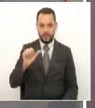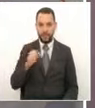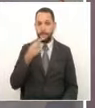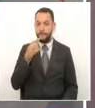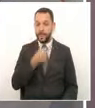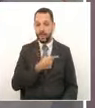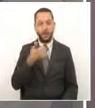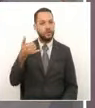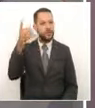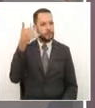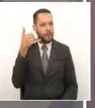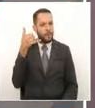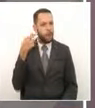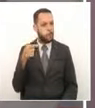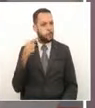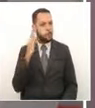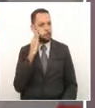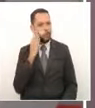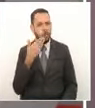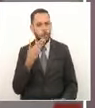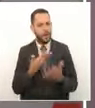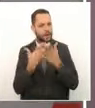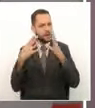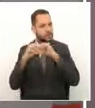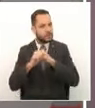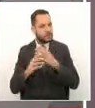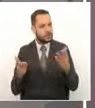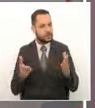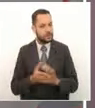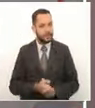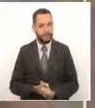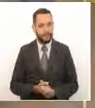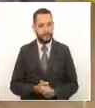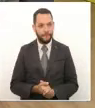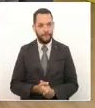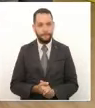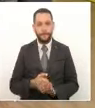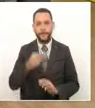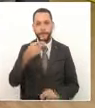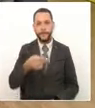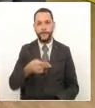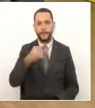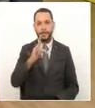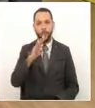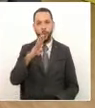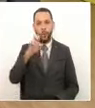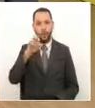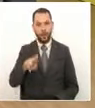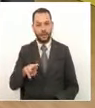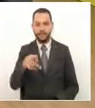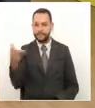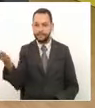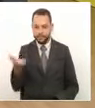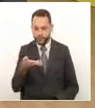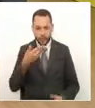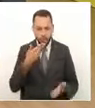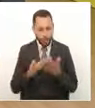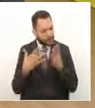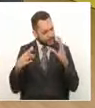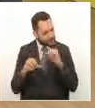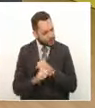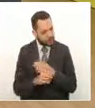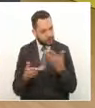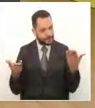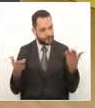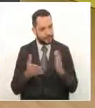una llamada telefónica. Buenas noches. Uberney. Sí, buenas noches. Buenas noches, Uberney. Un gusto saludarlo. Gracias por